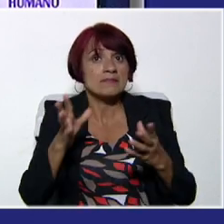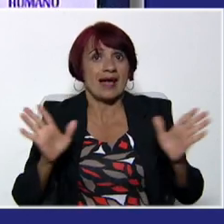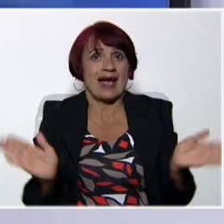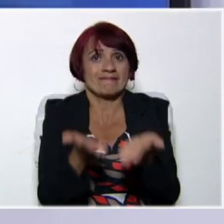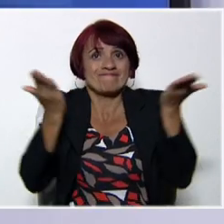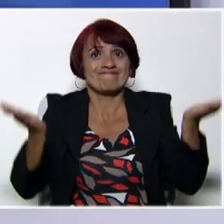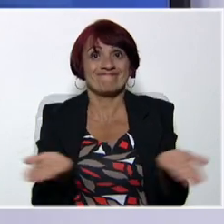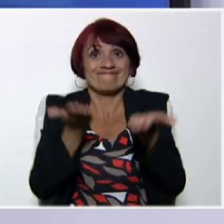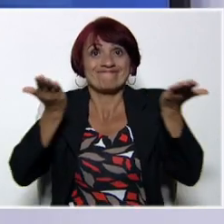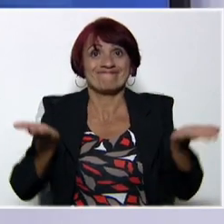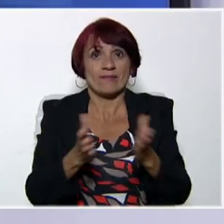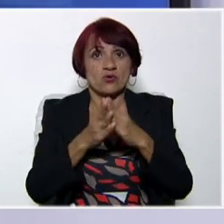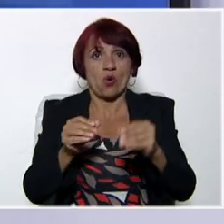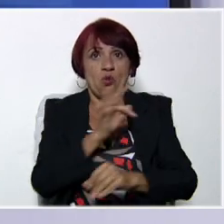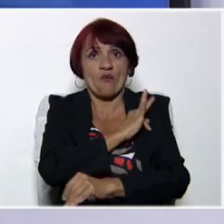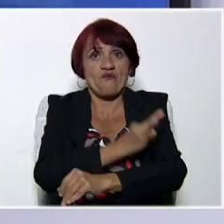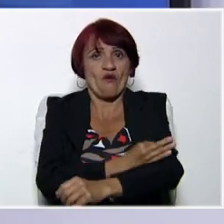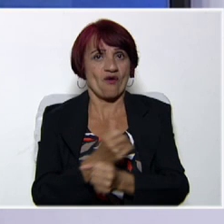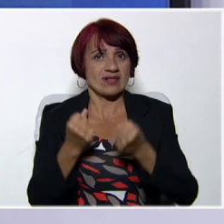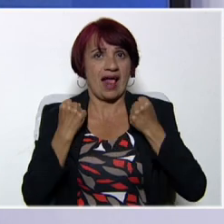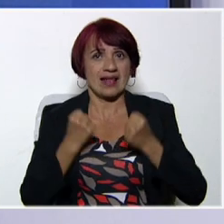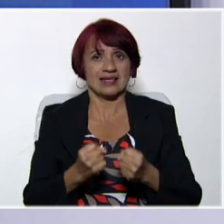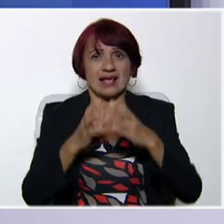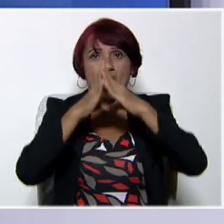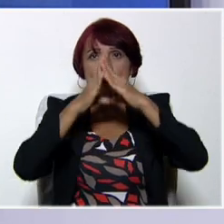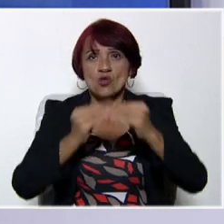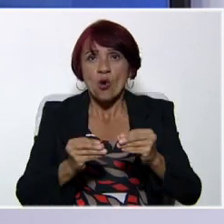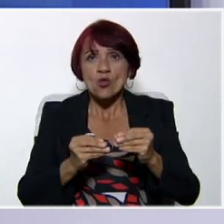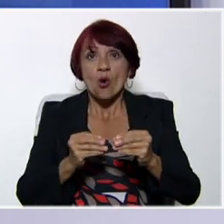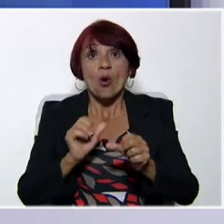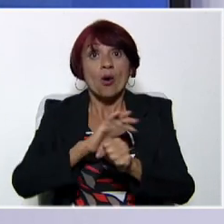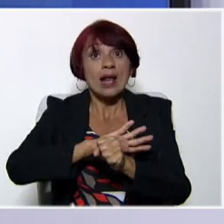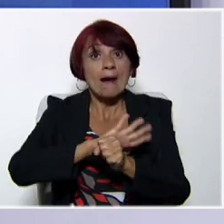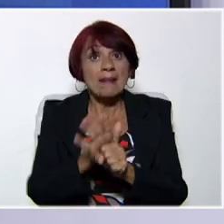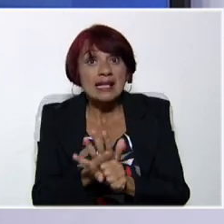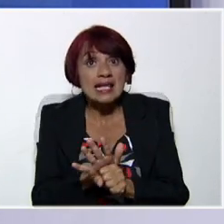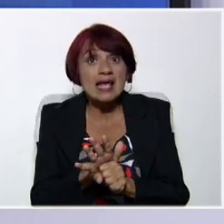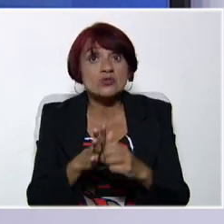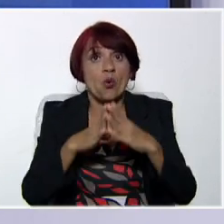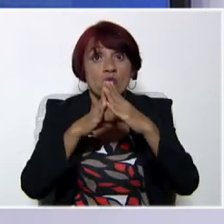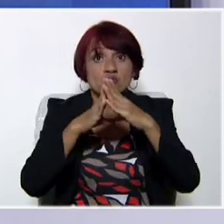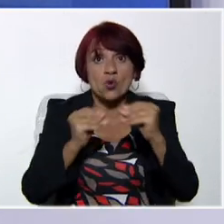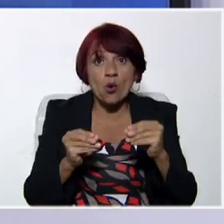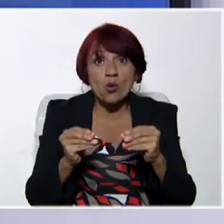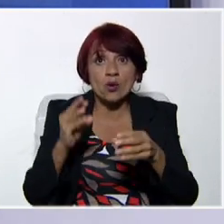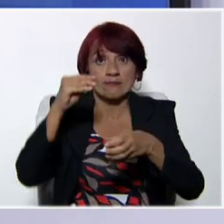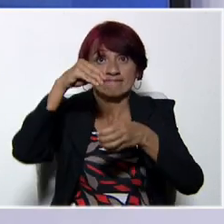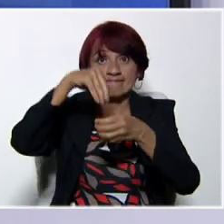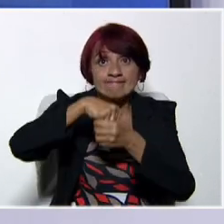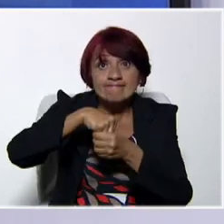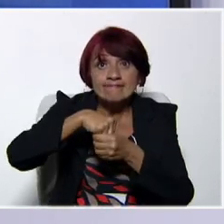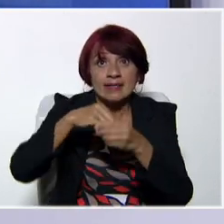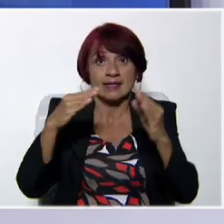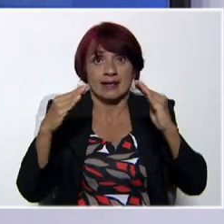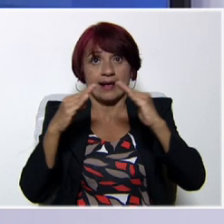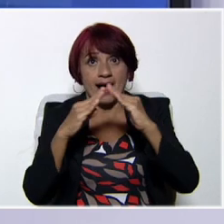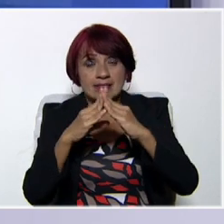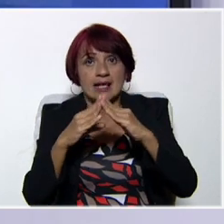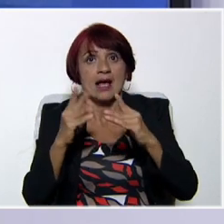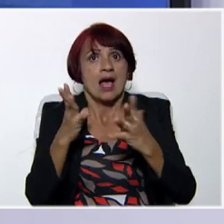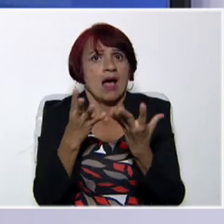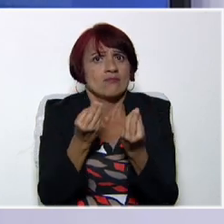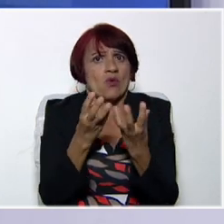ánimo, mucha fortaleza. Con lo de la pandemia, con lo del confinamiento, a algunas personas esto le